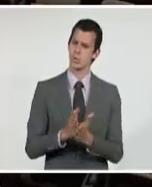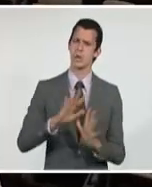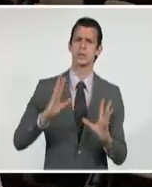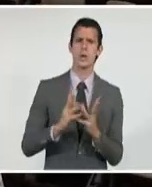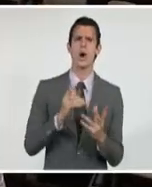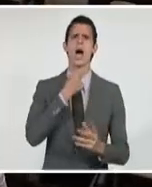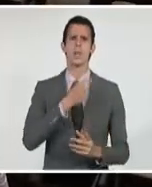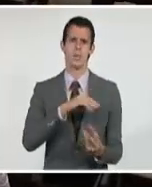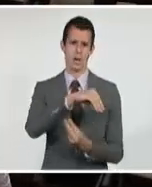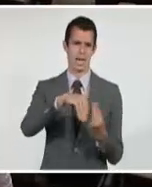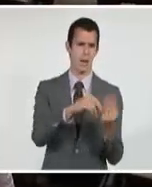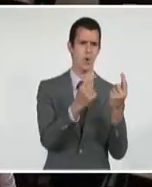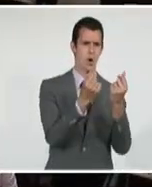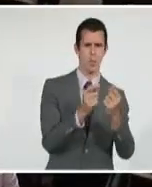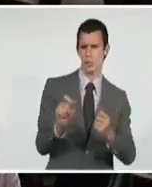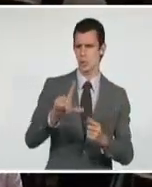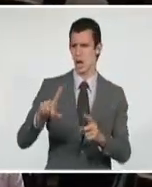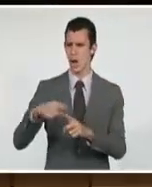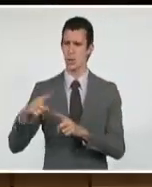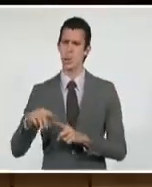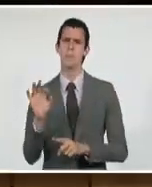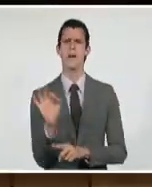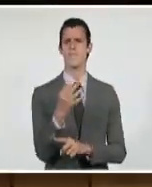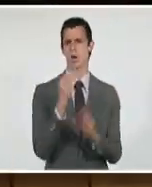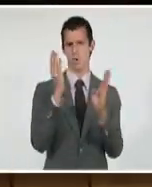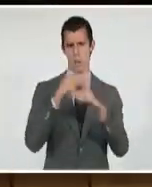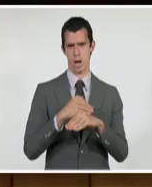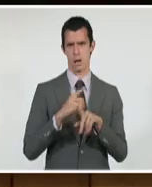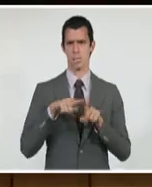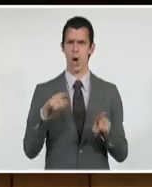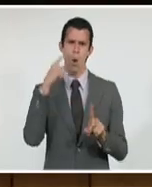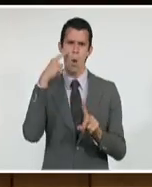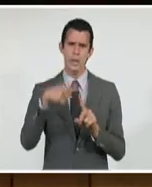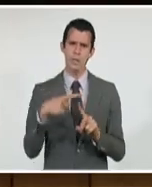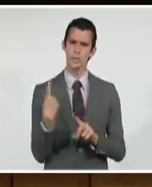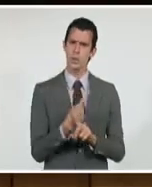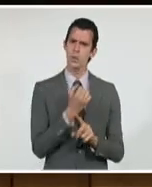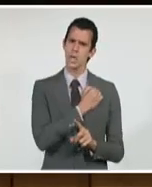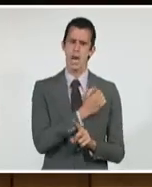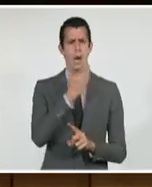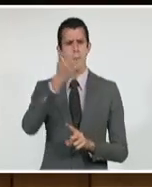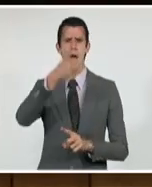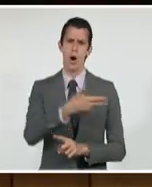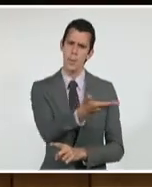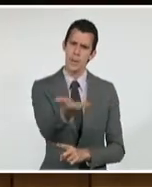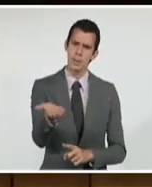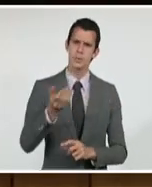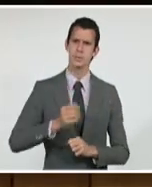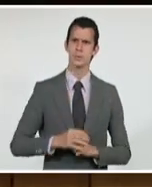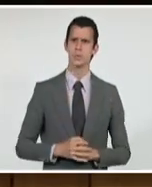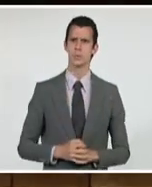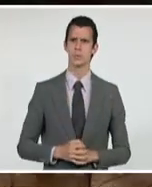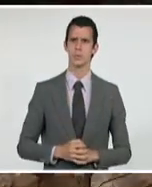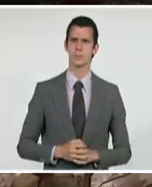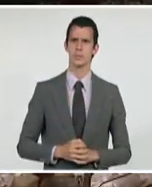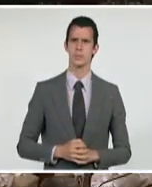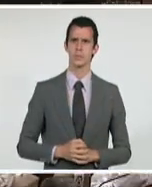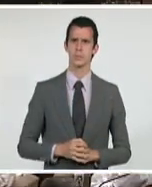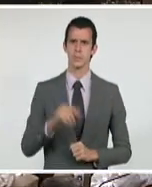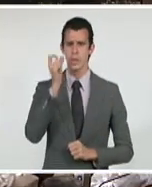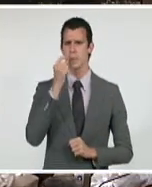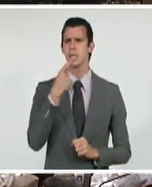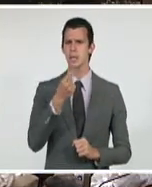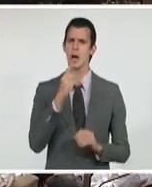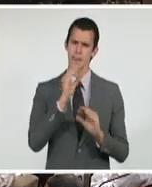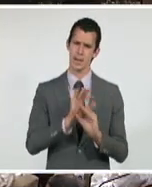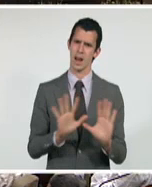ajustes necesarios para lograr el fin previsto. Marrero Cruz enfatizó en que este octavo congreso se realiza en un contexto económico y